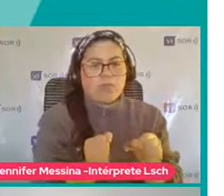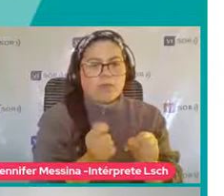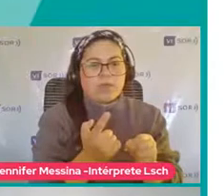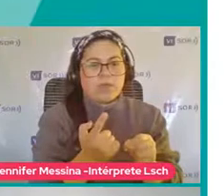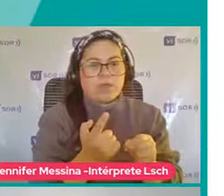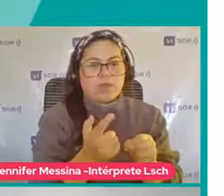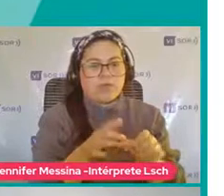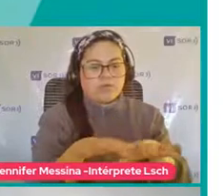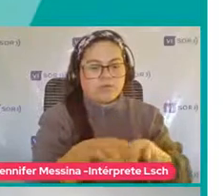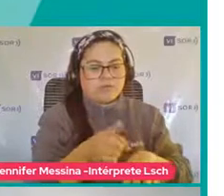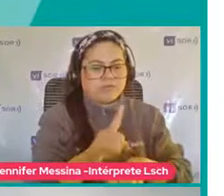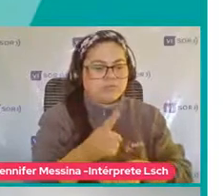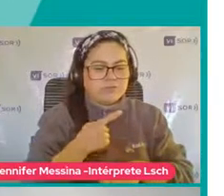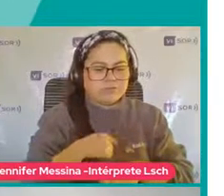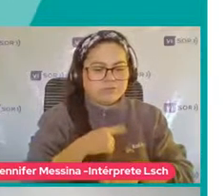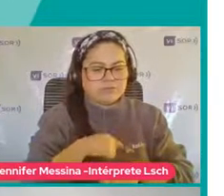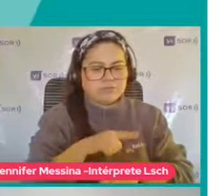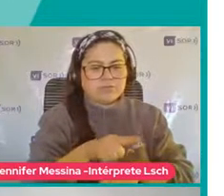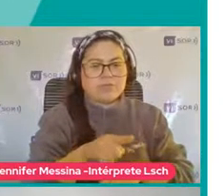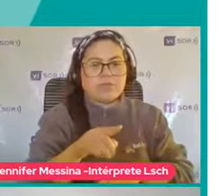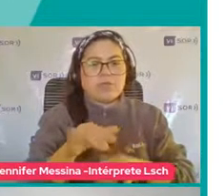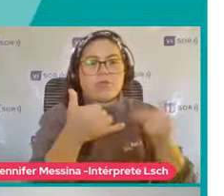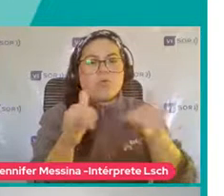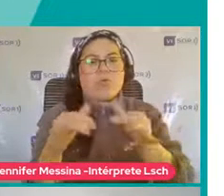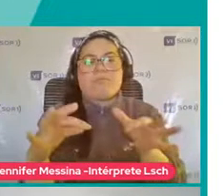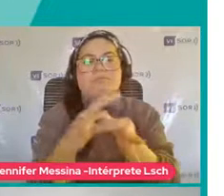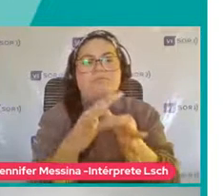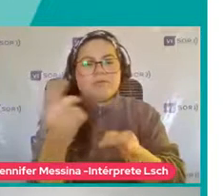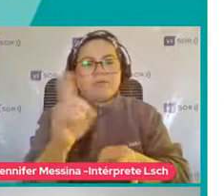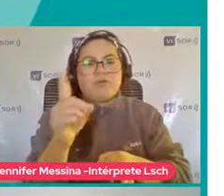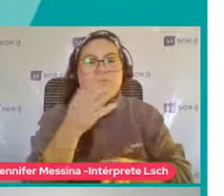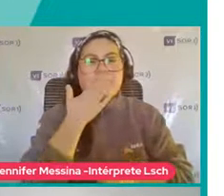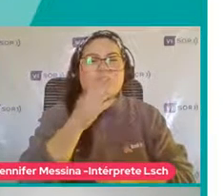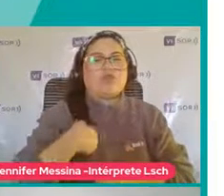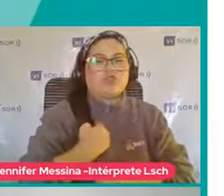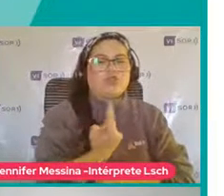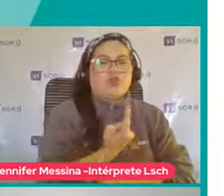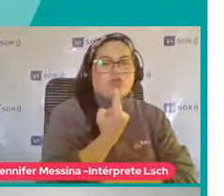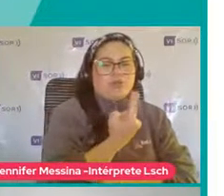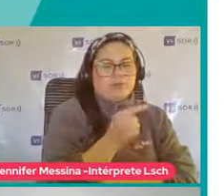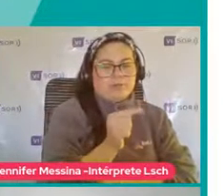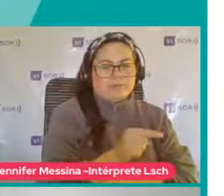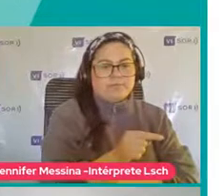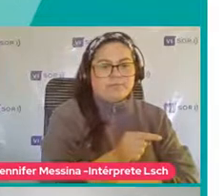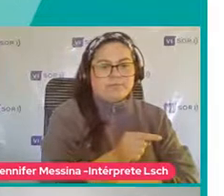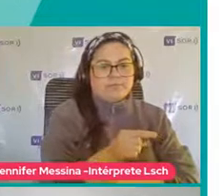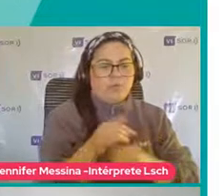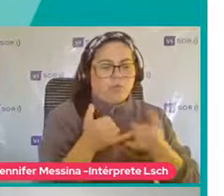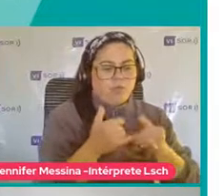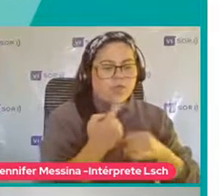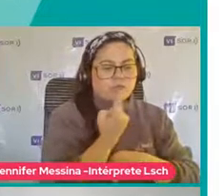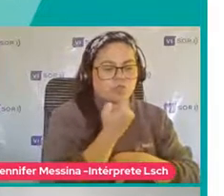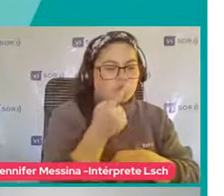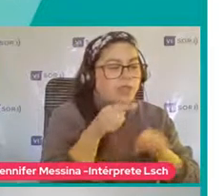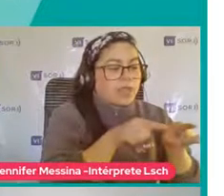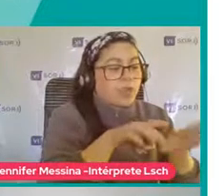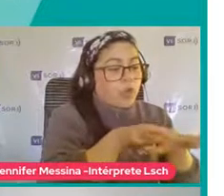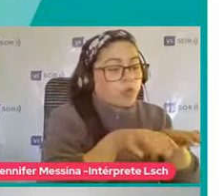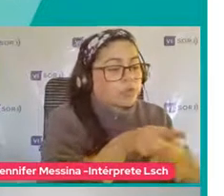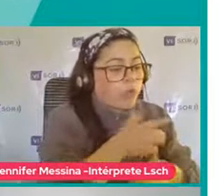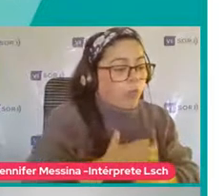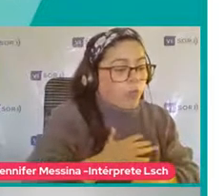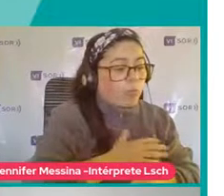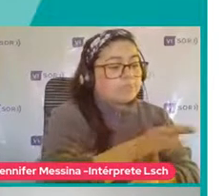de su interés Entonces no se une El juego Con un otro Sino que prefiere Jugar solo Jugar solo Y busca los objetos Que a él le gustan